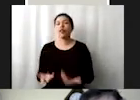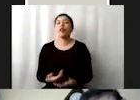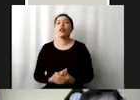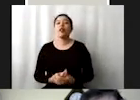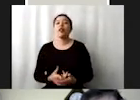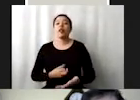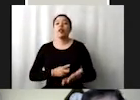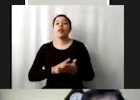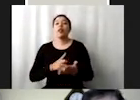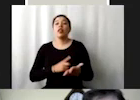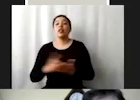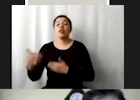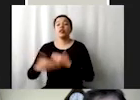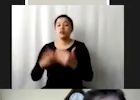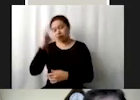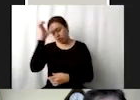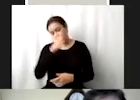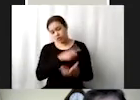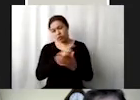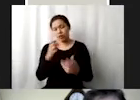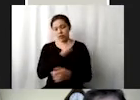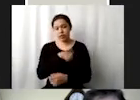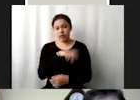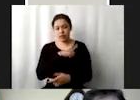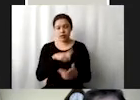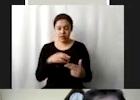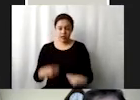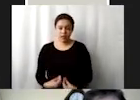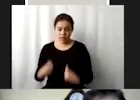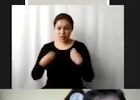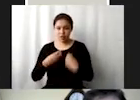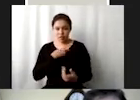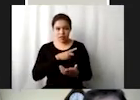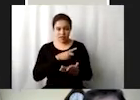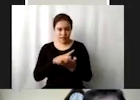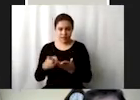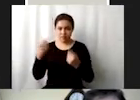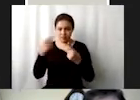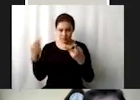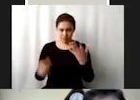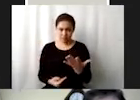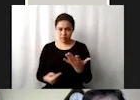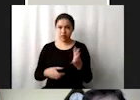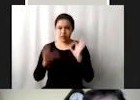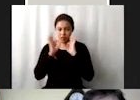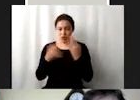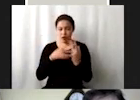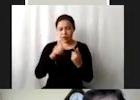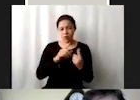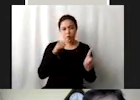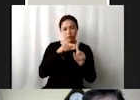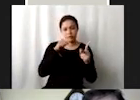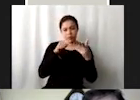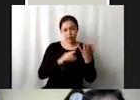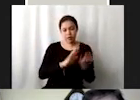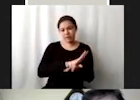progreso científico derecho a la salud derecho a la vida derecho a la educación o sea esto es una forma de traducir las metas de una manera